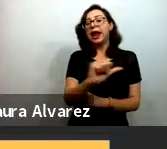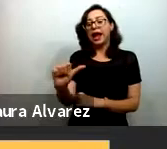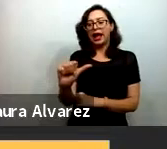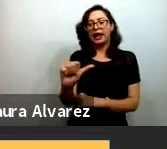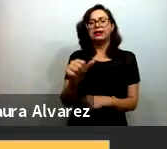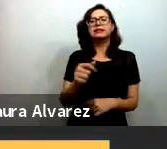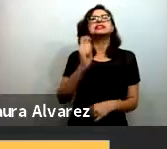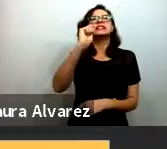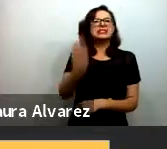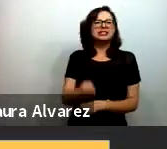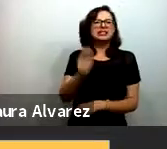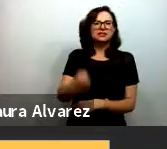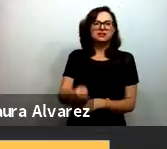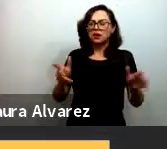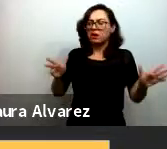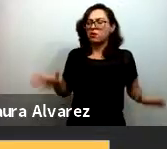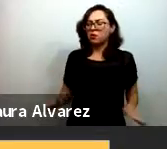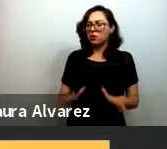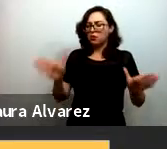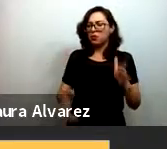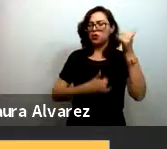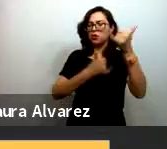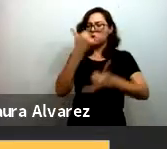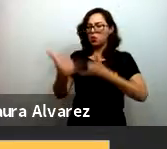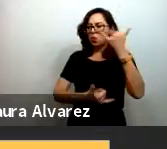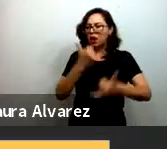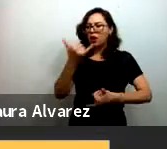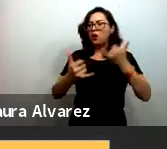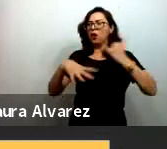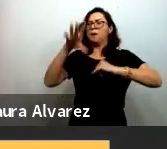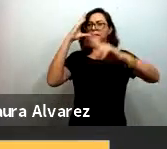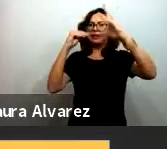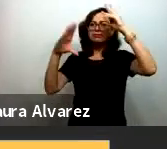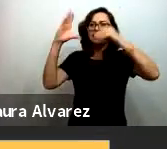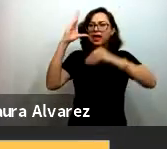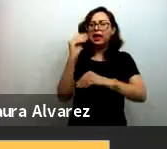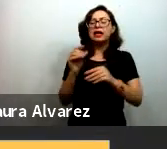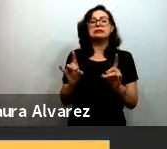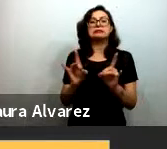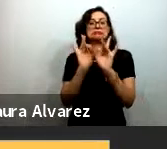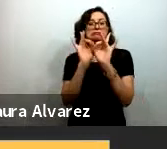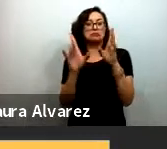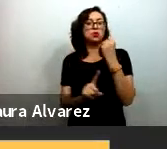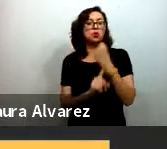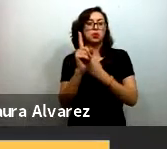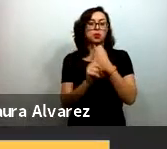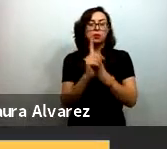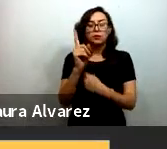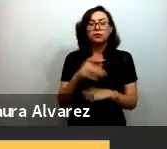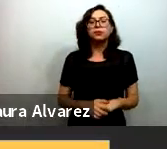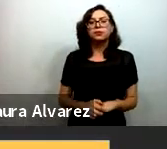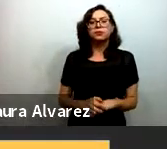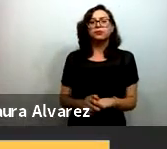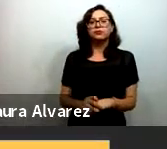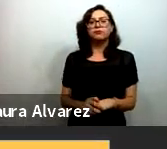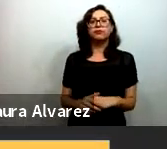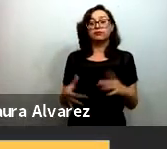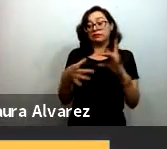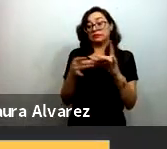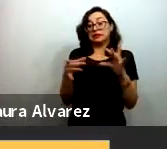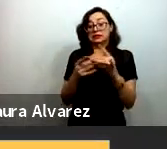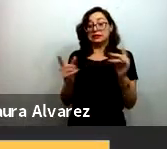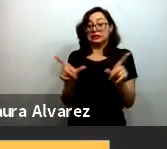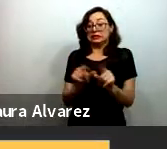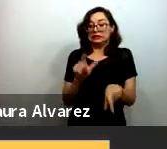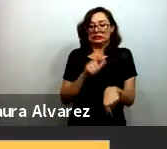juego el aprendizaje y la autorregulación en situaciones de emergencia de manera muy breve como tenemos poquito tiempo para